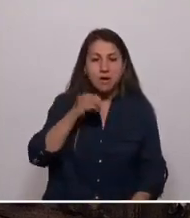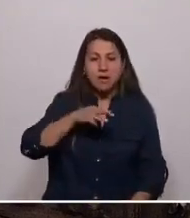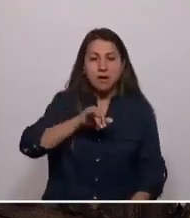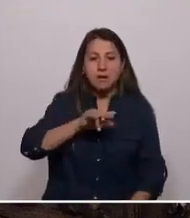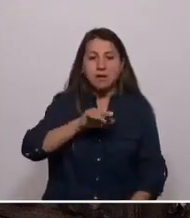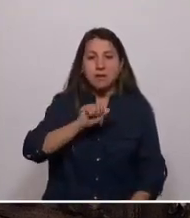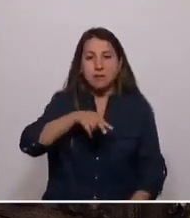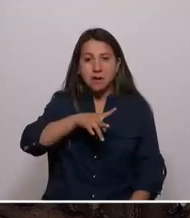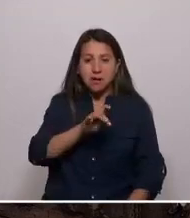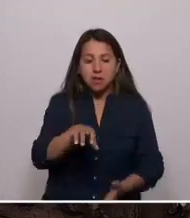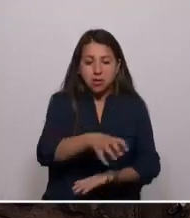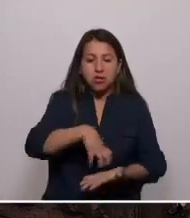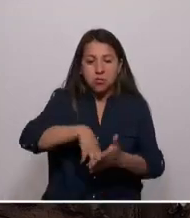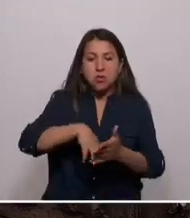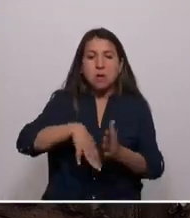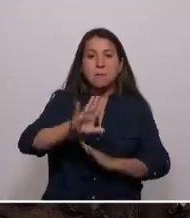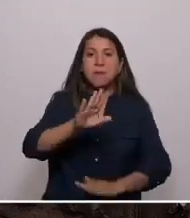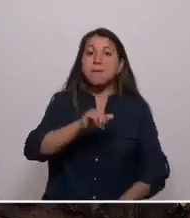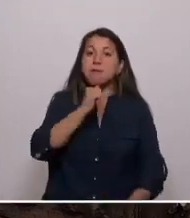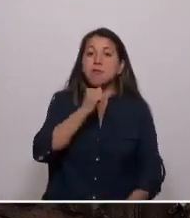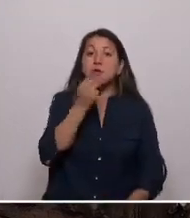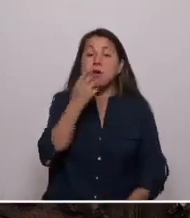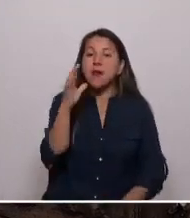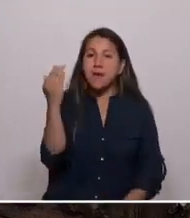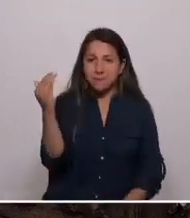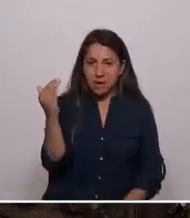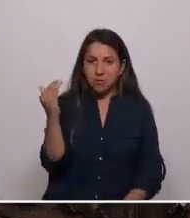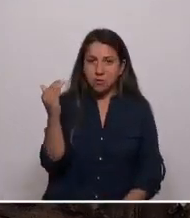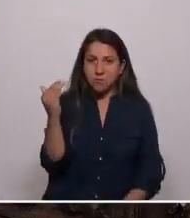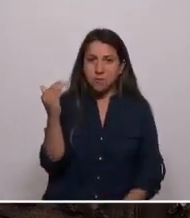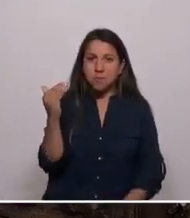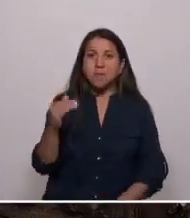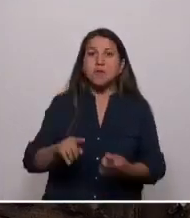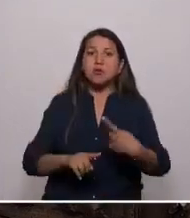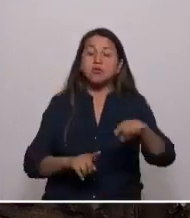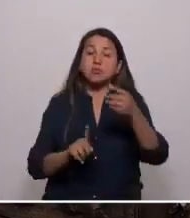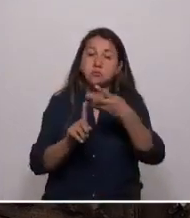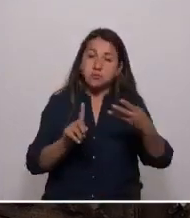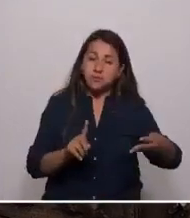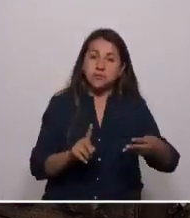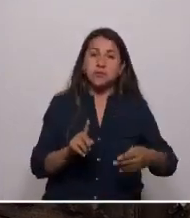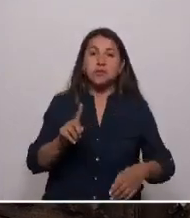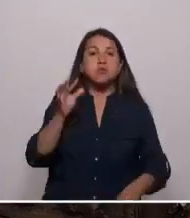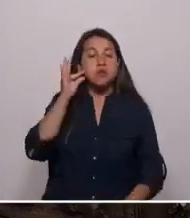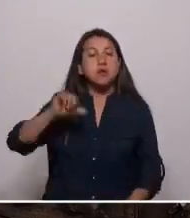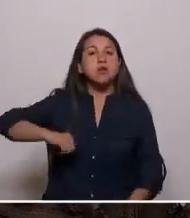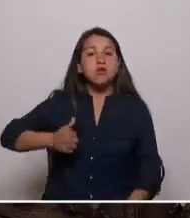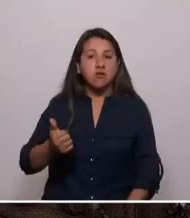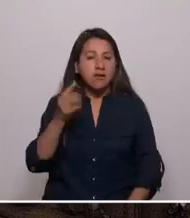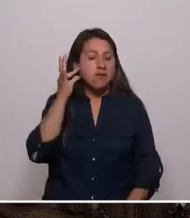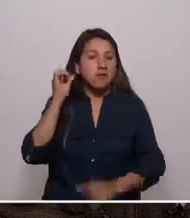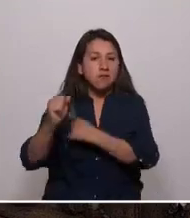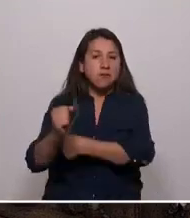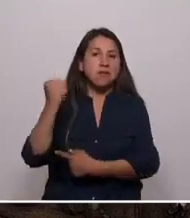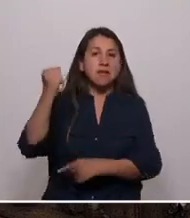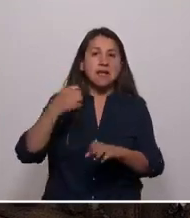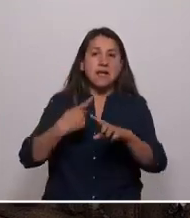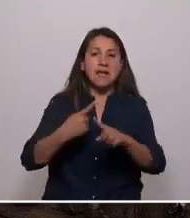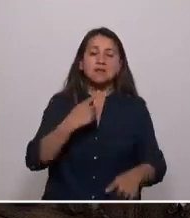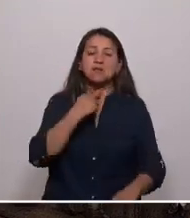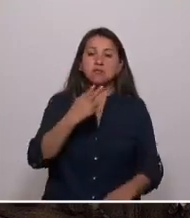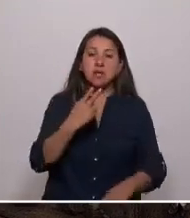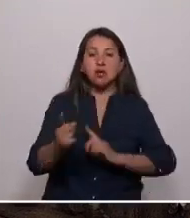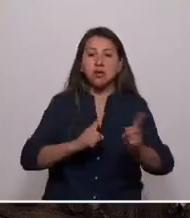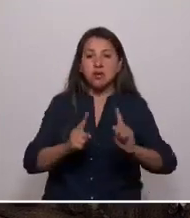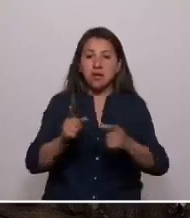una de las comunas más pobres de todo Chile. Disidente y activista pansexual. Mujer joven y feminista. Ex vocera de la Coordinadora Nacional